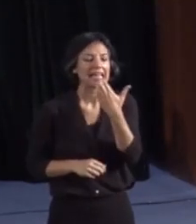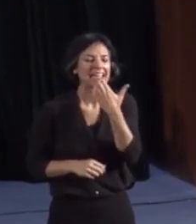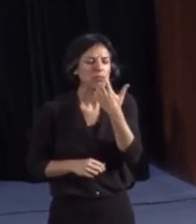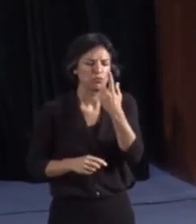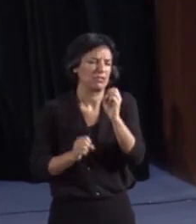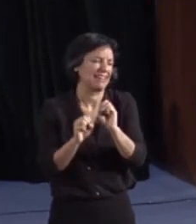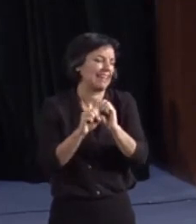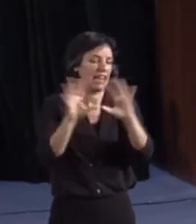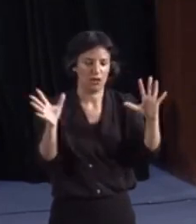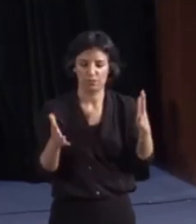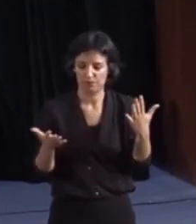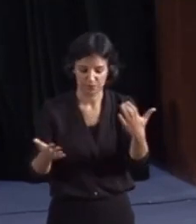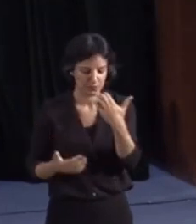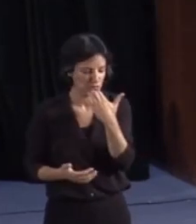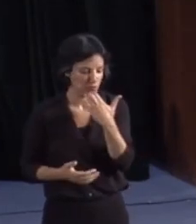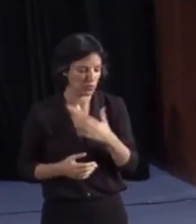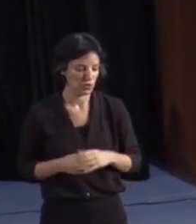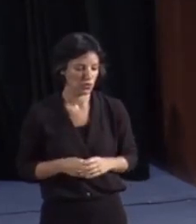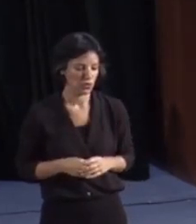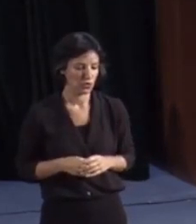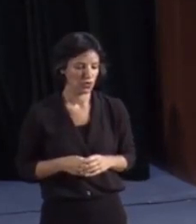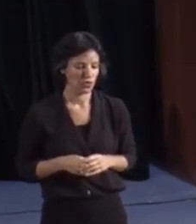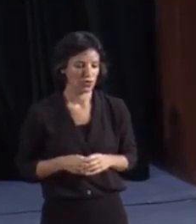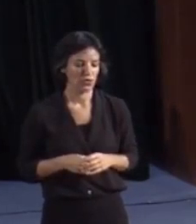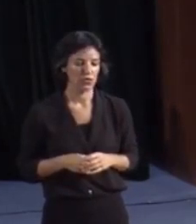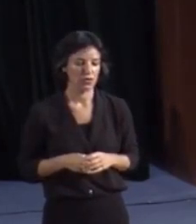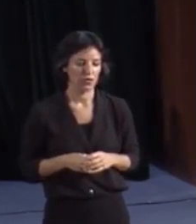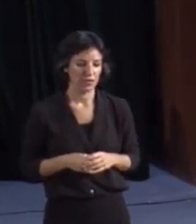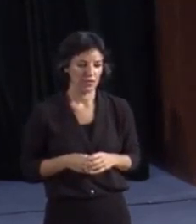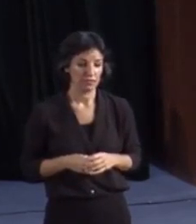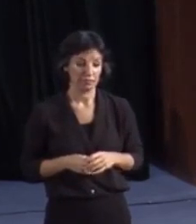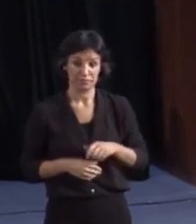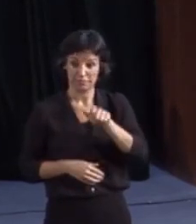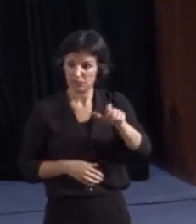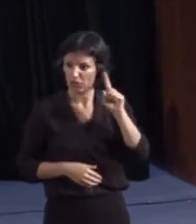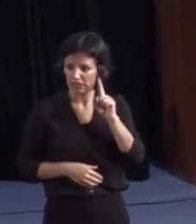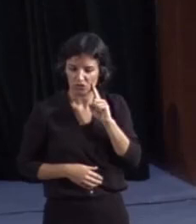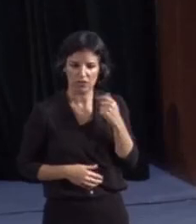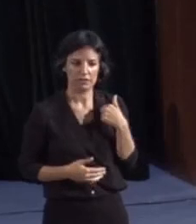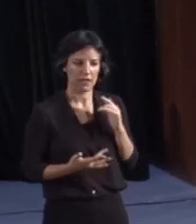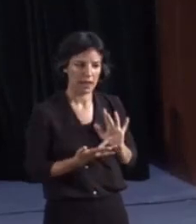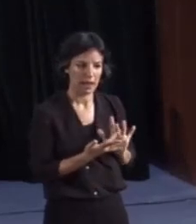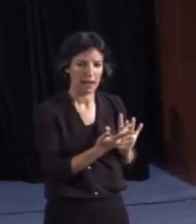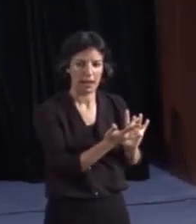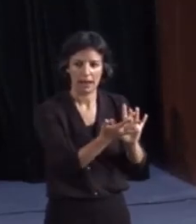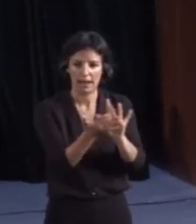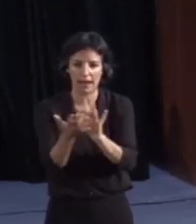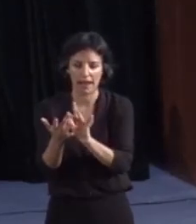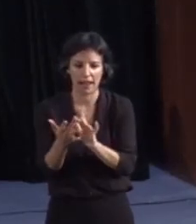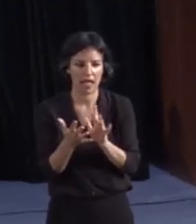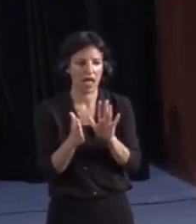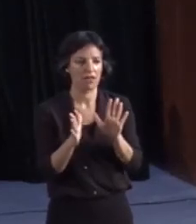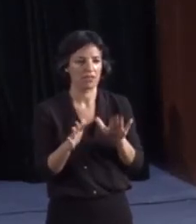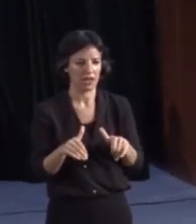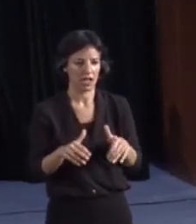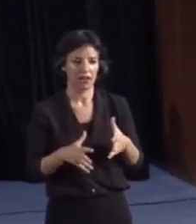falta de empatía que hay cuando se trata con muchas personas sordas. Al desaparecer esa